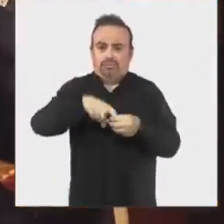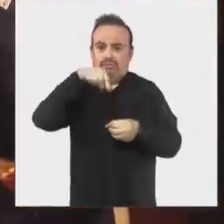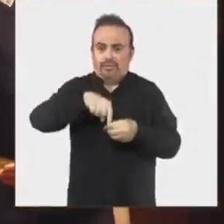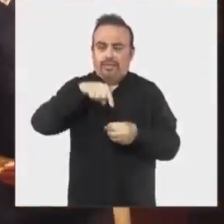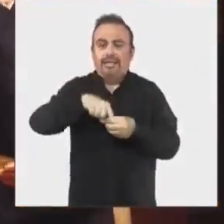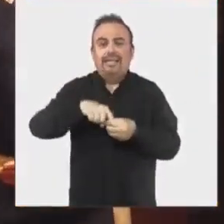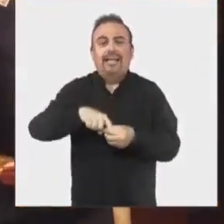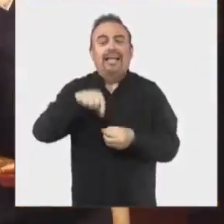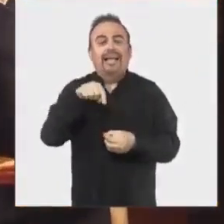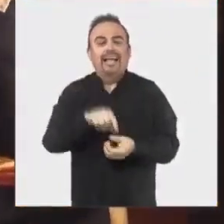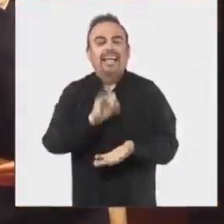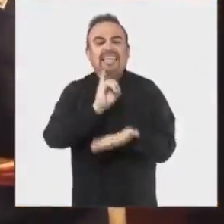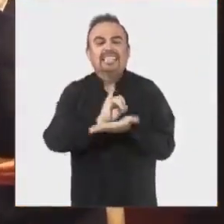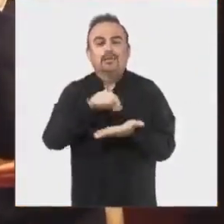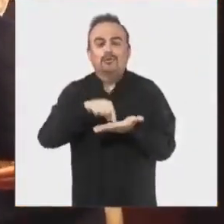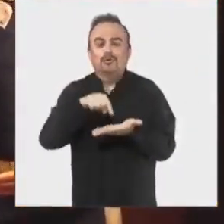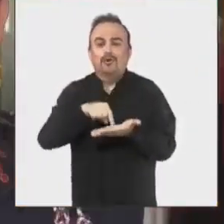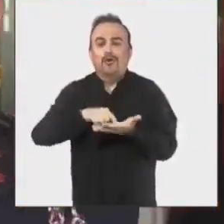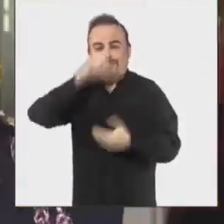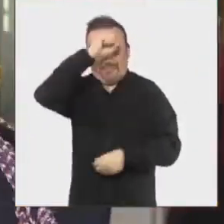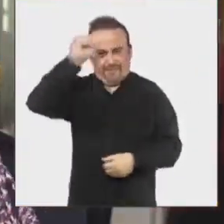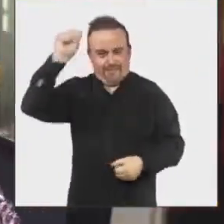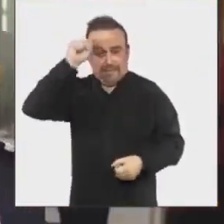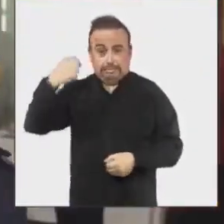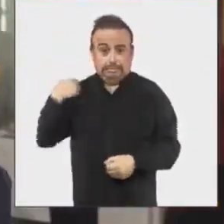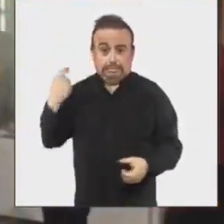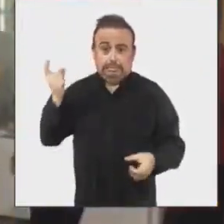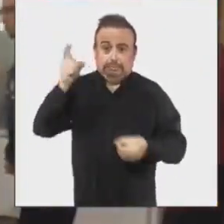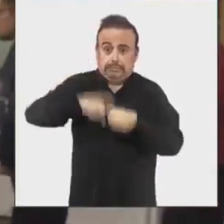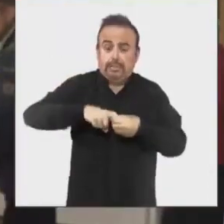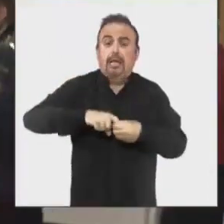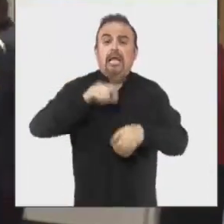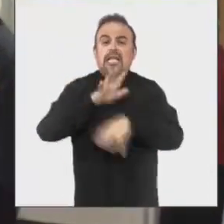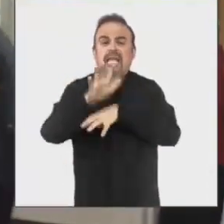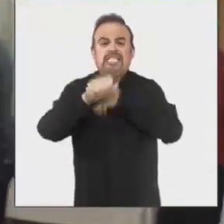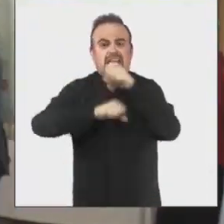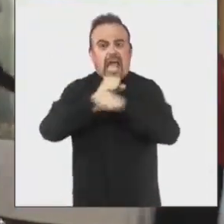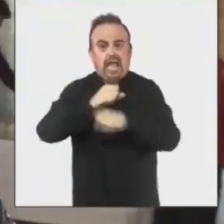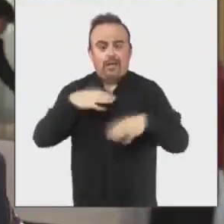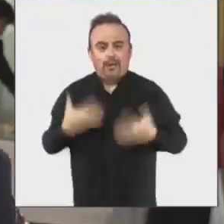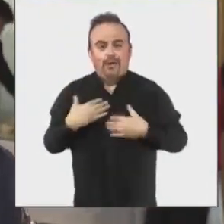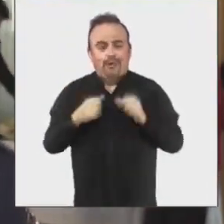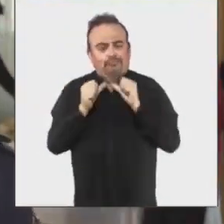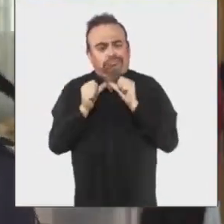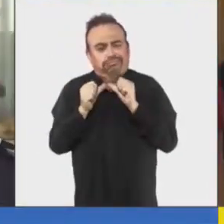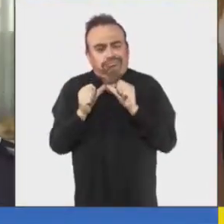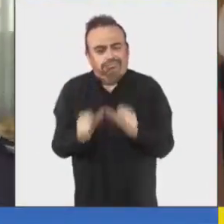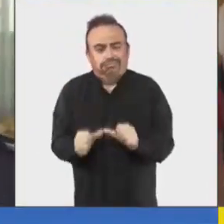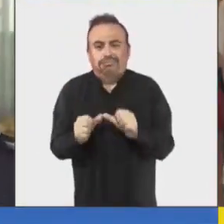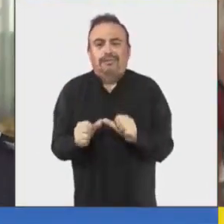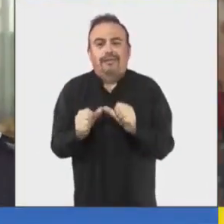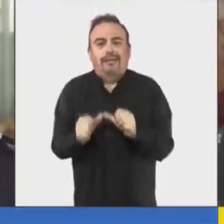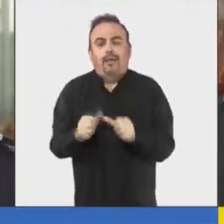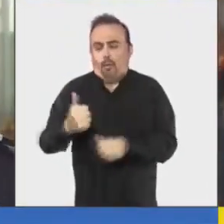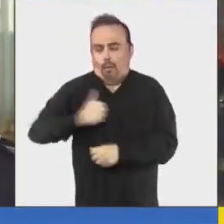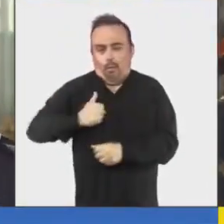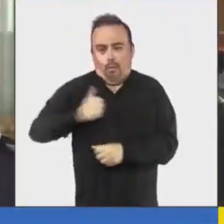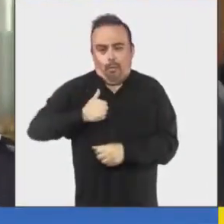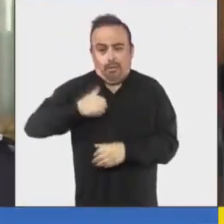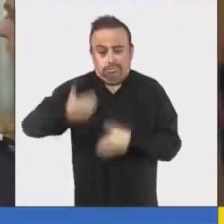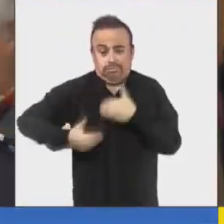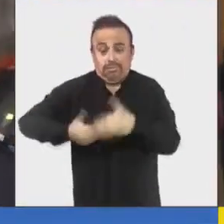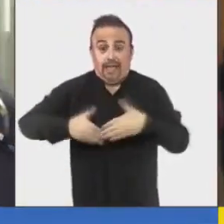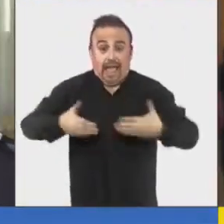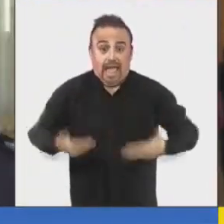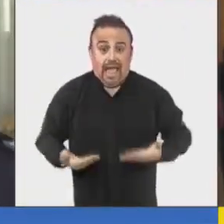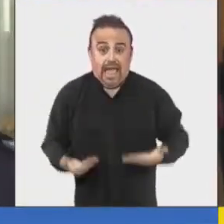institución. Sí, la verdad es que yo llegué a los 15 años como cadete y de ahí ocupaba cargo, he cumplido cada periodo y ahora me